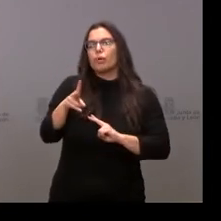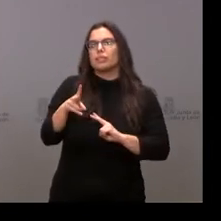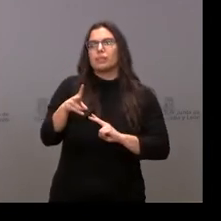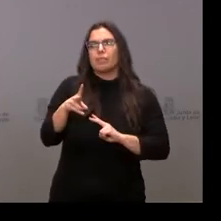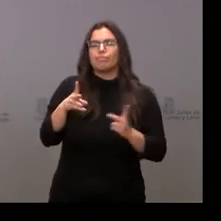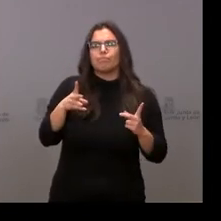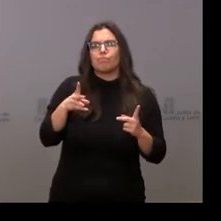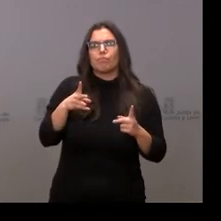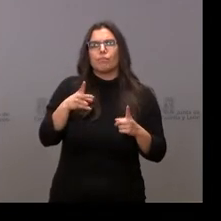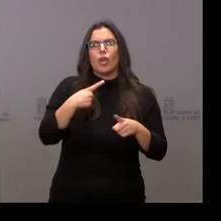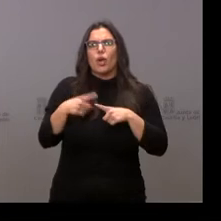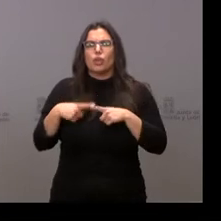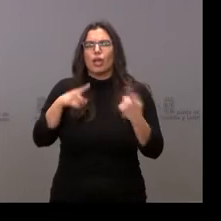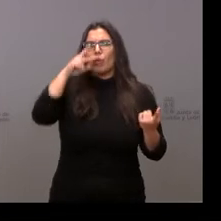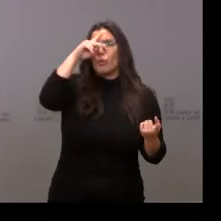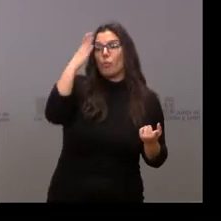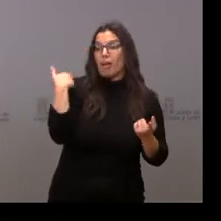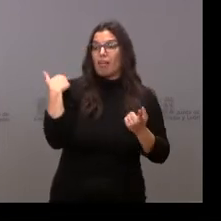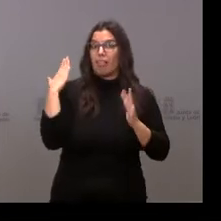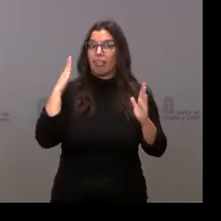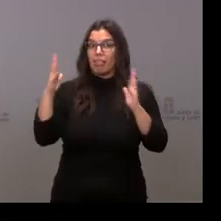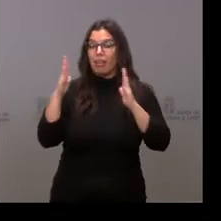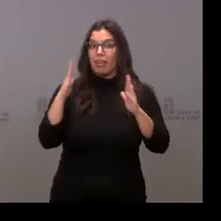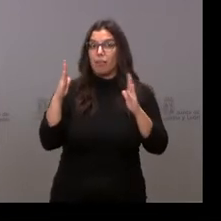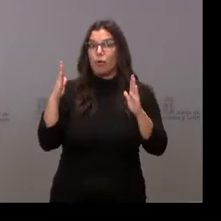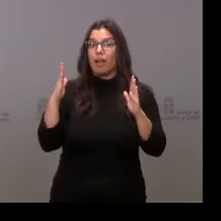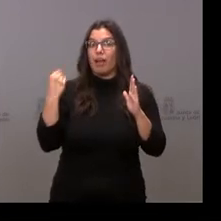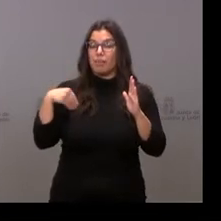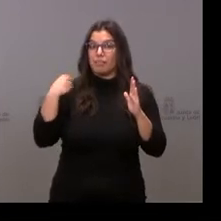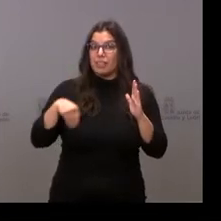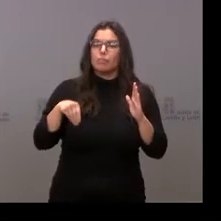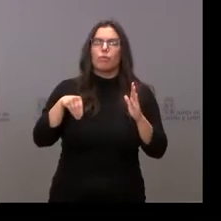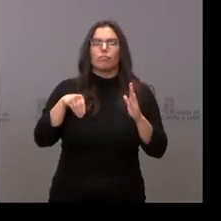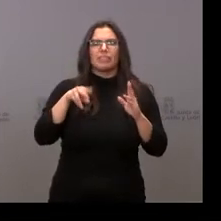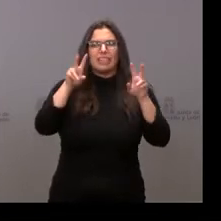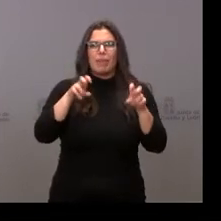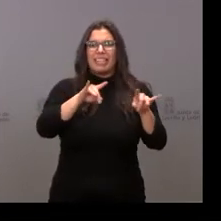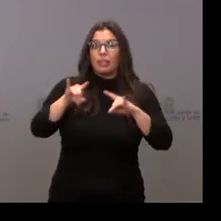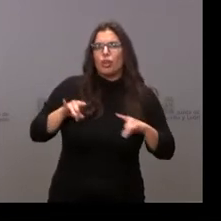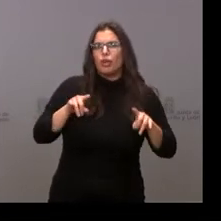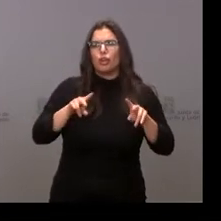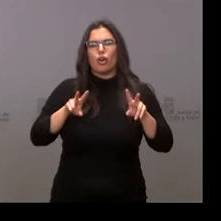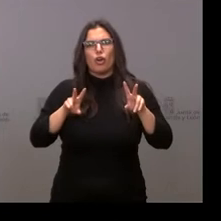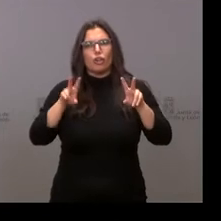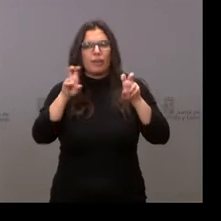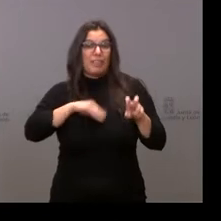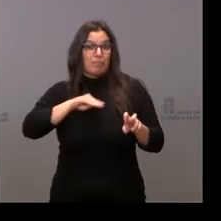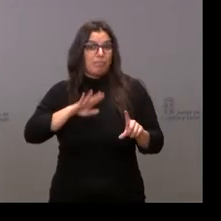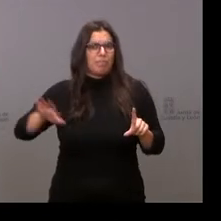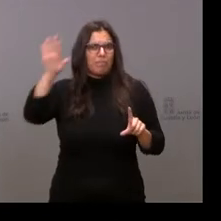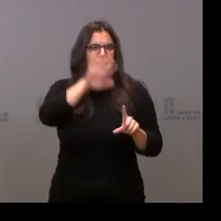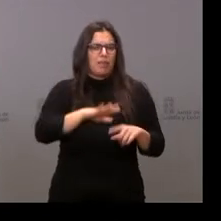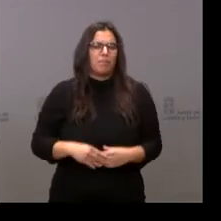sociales y territoriales que existían en la España de los años 70. Entiendo que